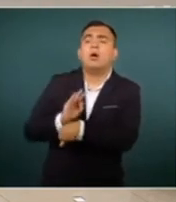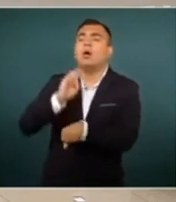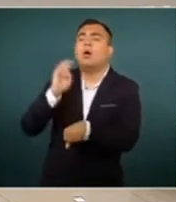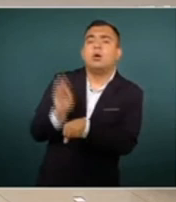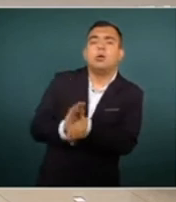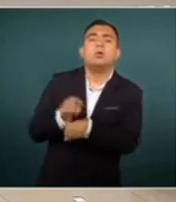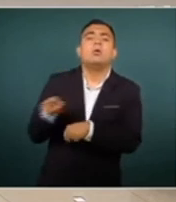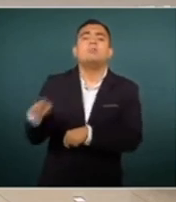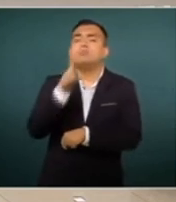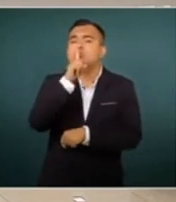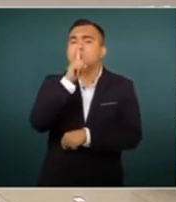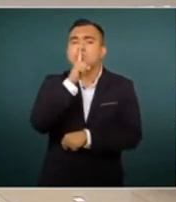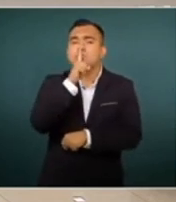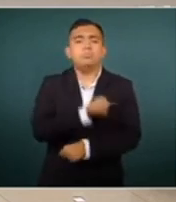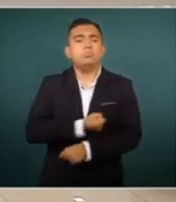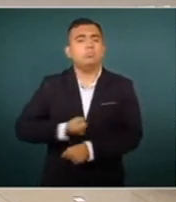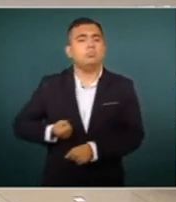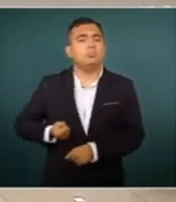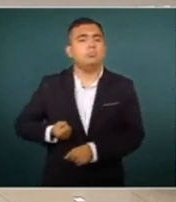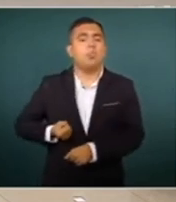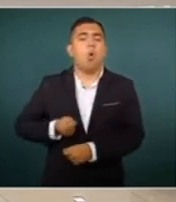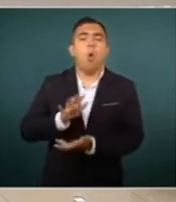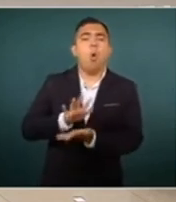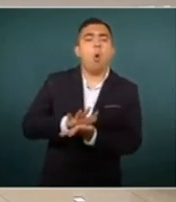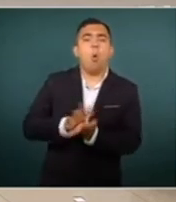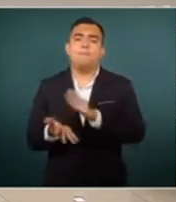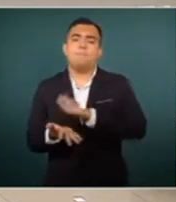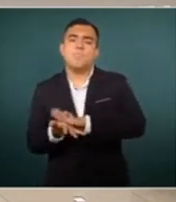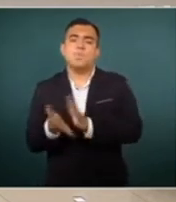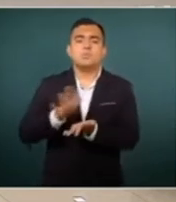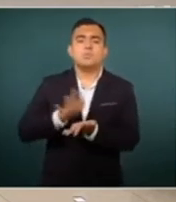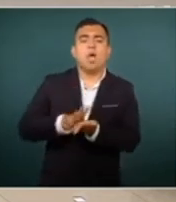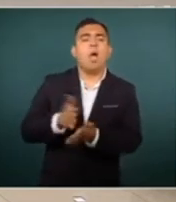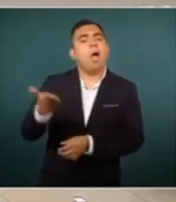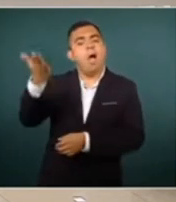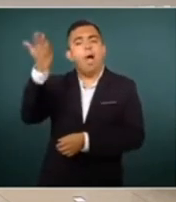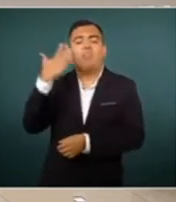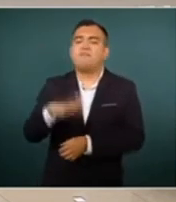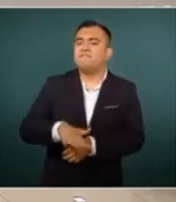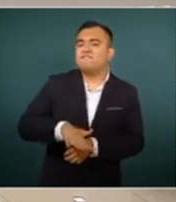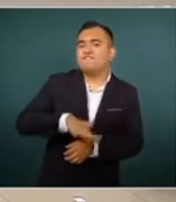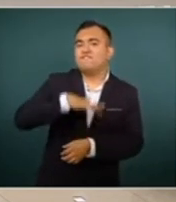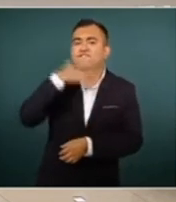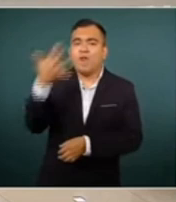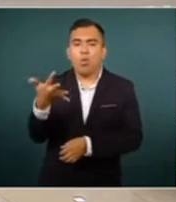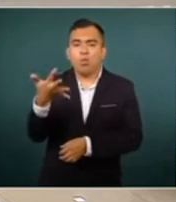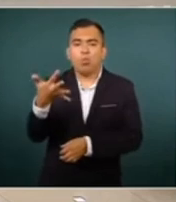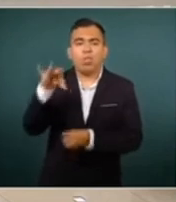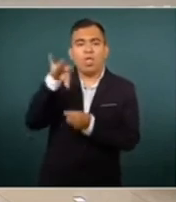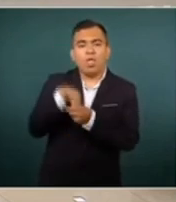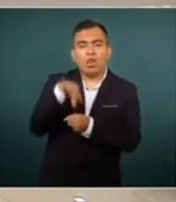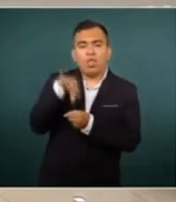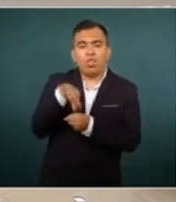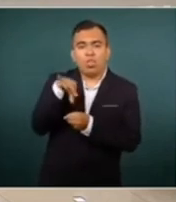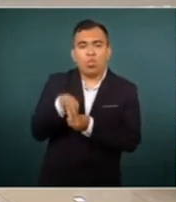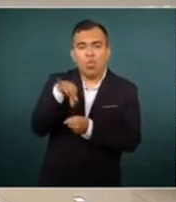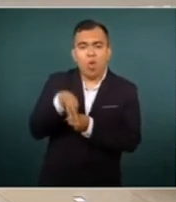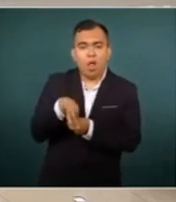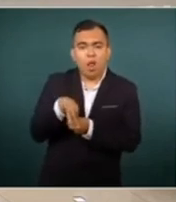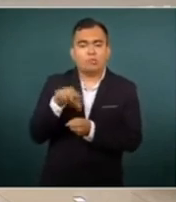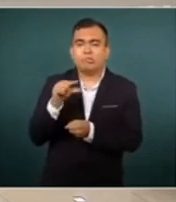ante los fraudes electorales de la historia reciente del país.